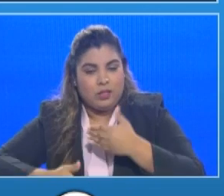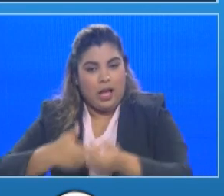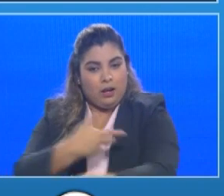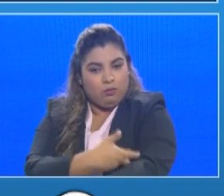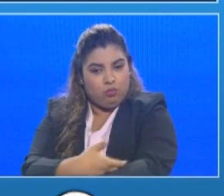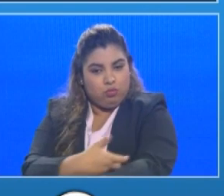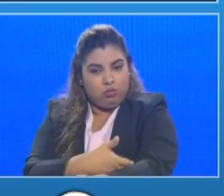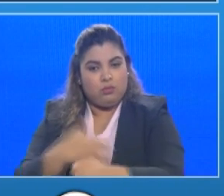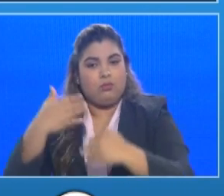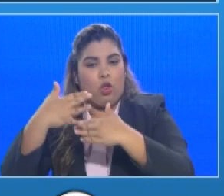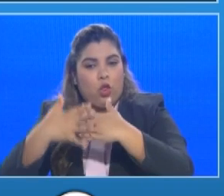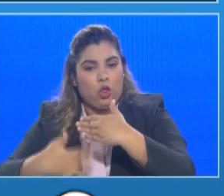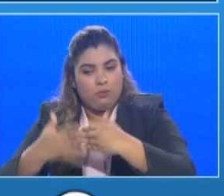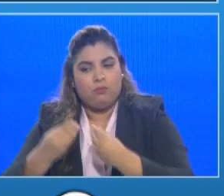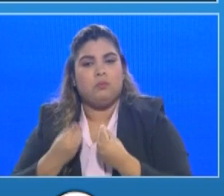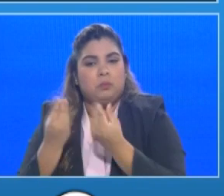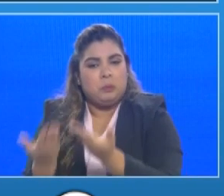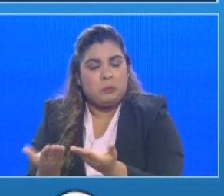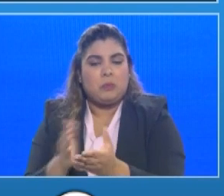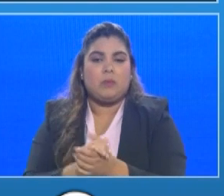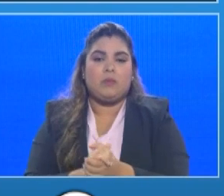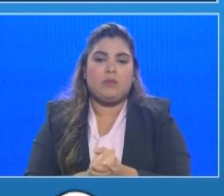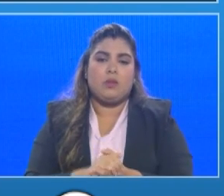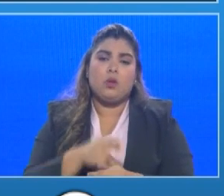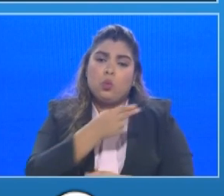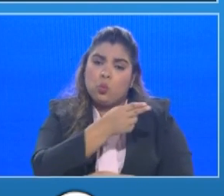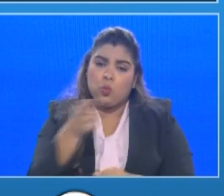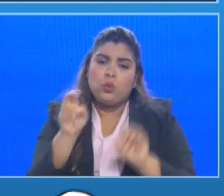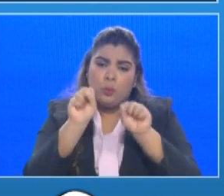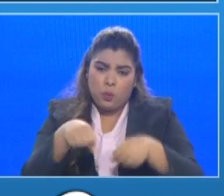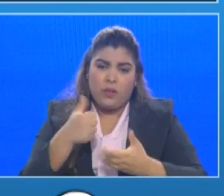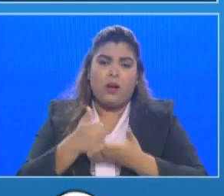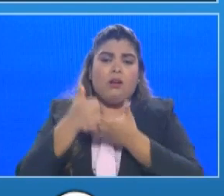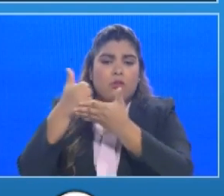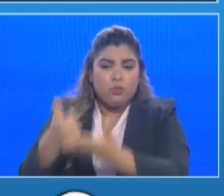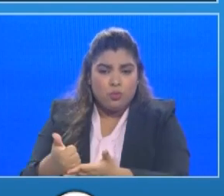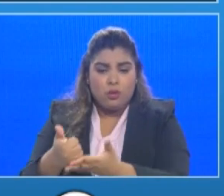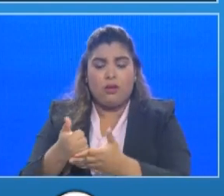sangre se ayuda al instituto oncológico y al hospital nacional